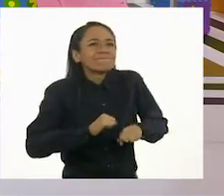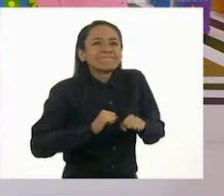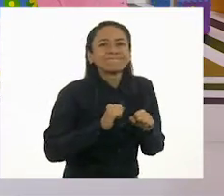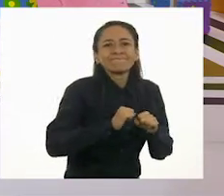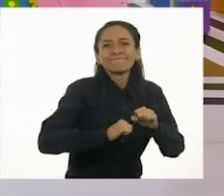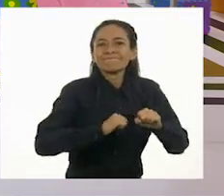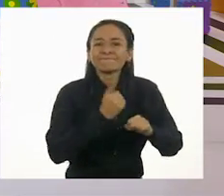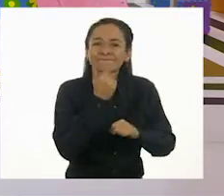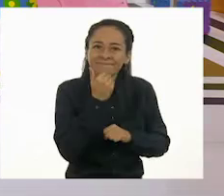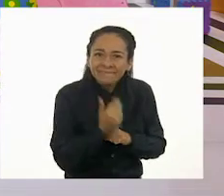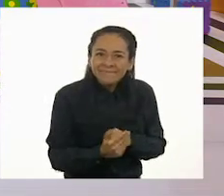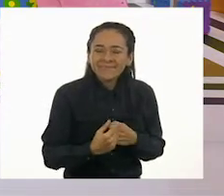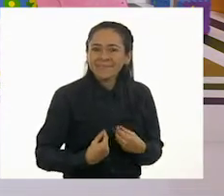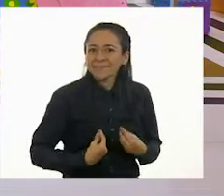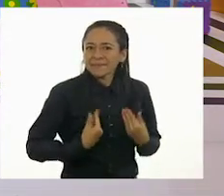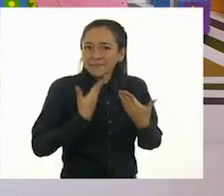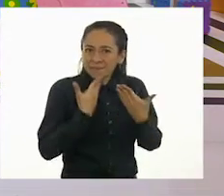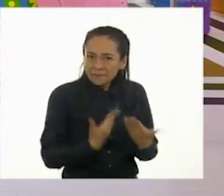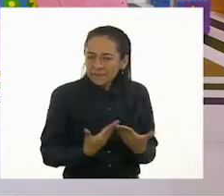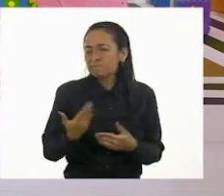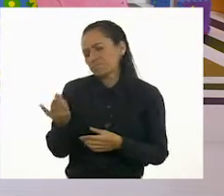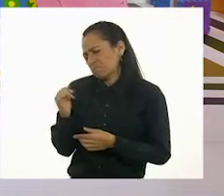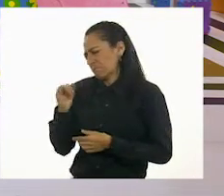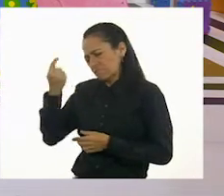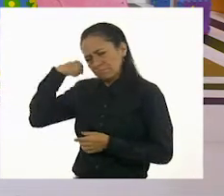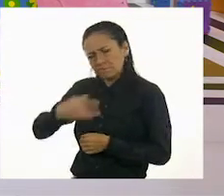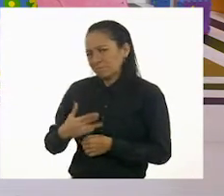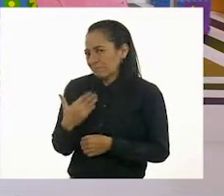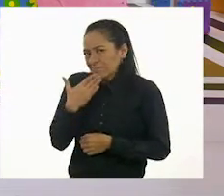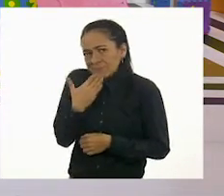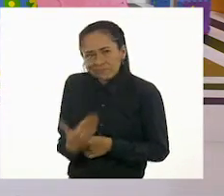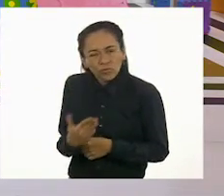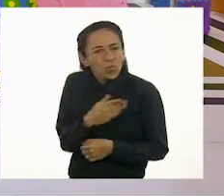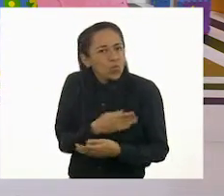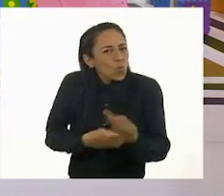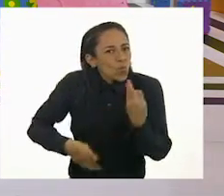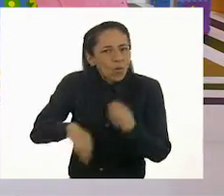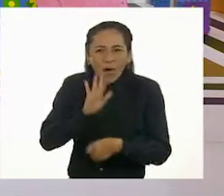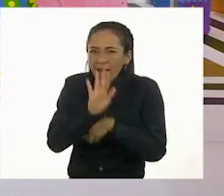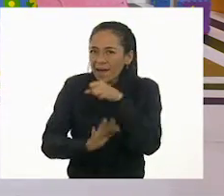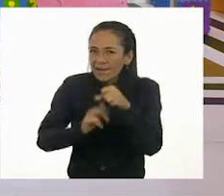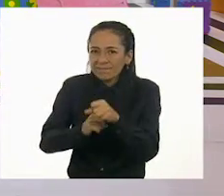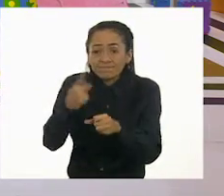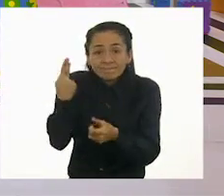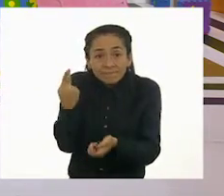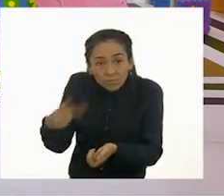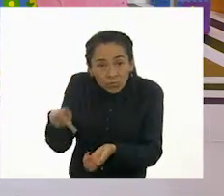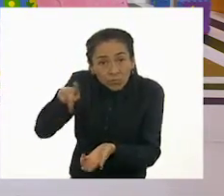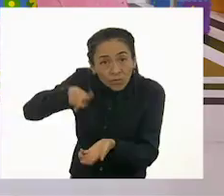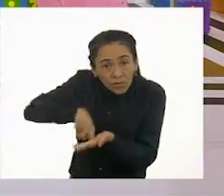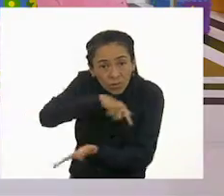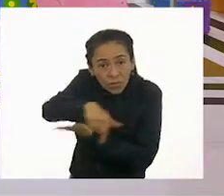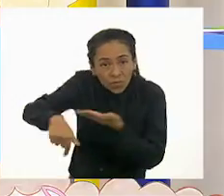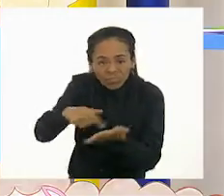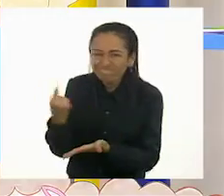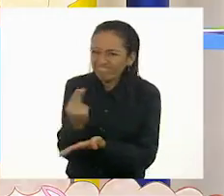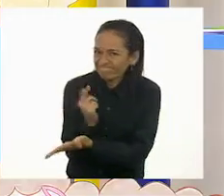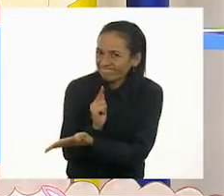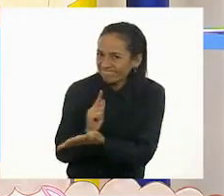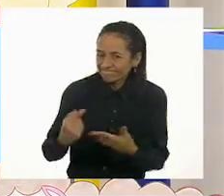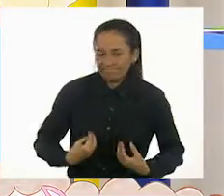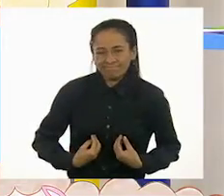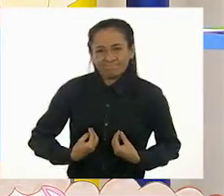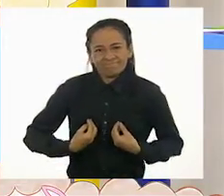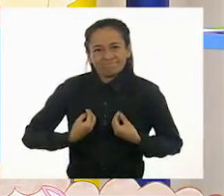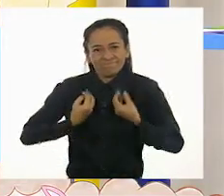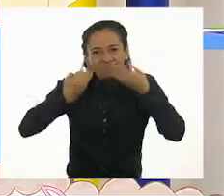Todos los animales domésticos requieren que su espacio esté limpio y tenga buenas condiciones para que vivan bien. Por lo tanto, vamos